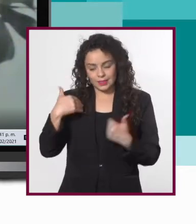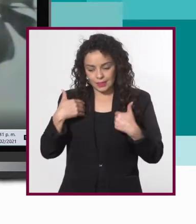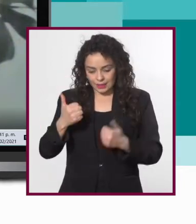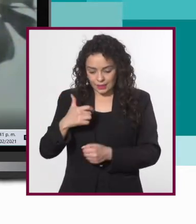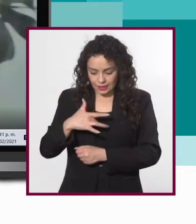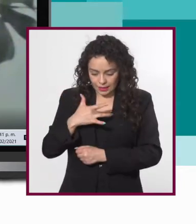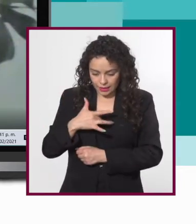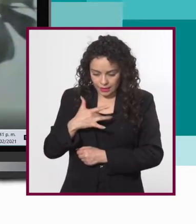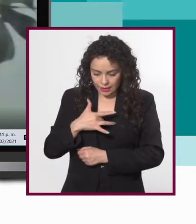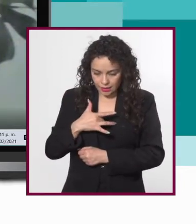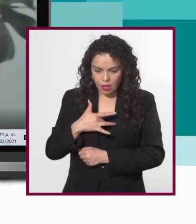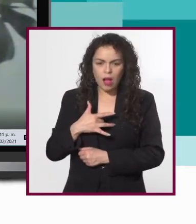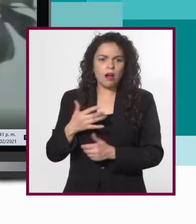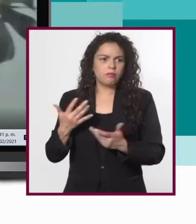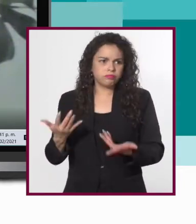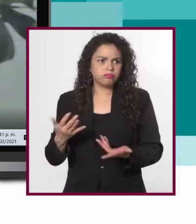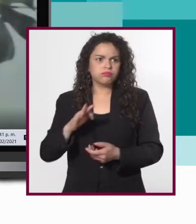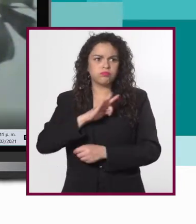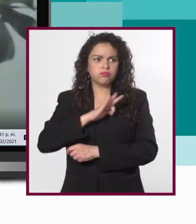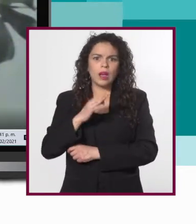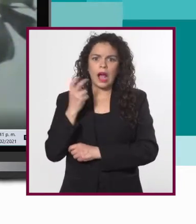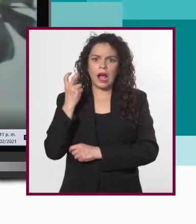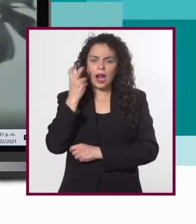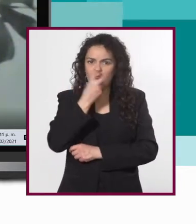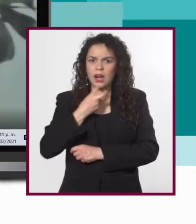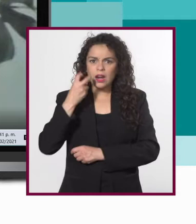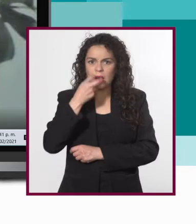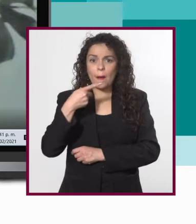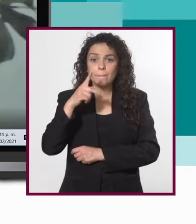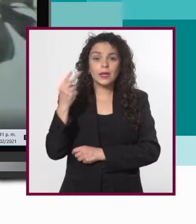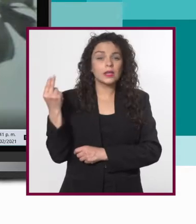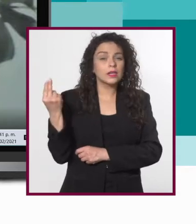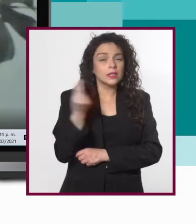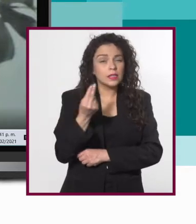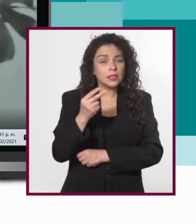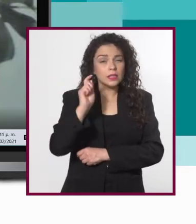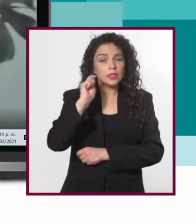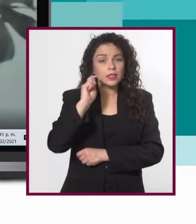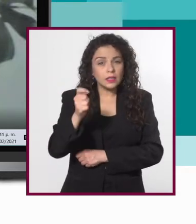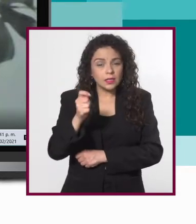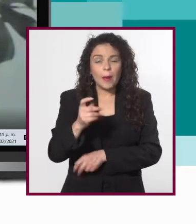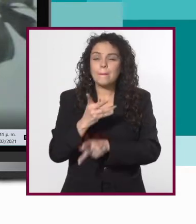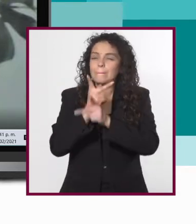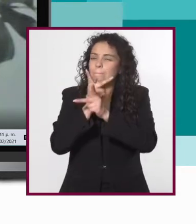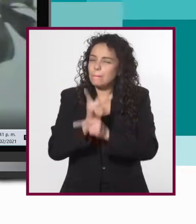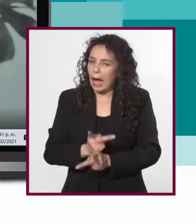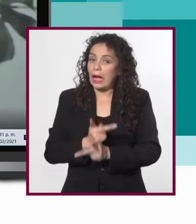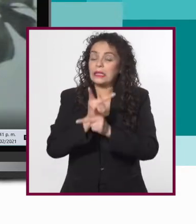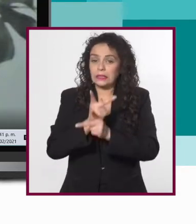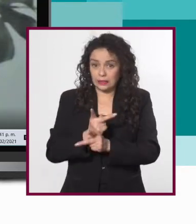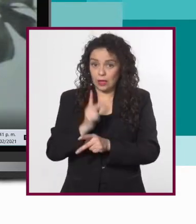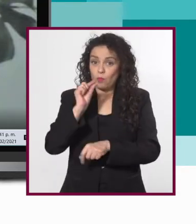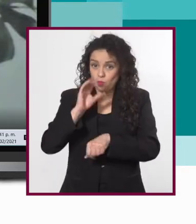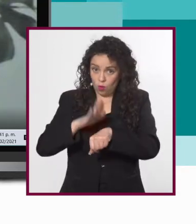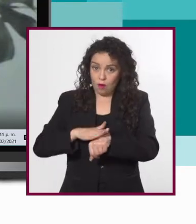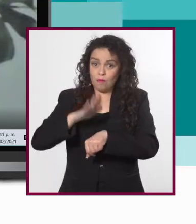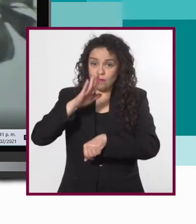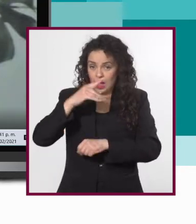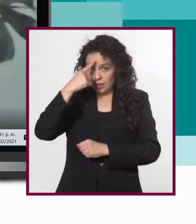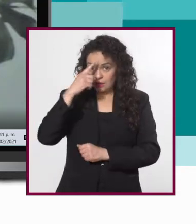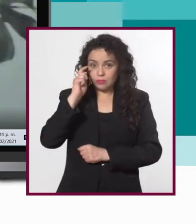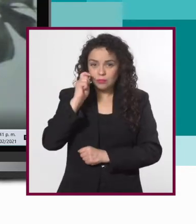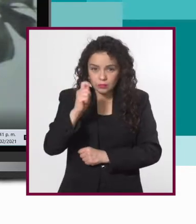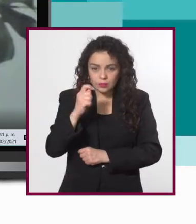sordos que están oralizados, pero que necesitan tenerle como un poco más de paciencia